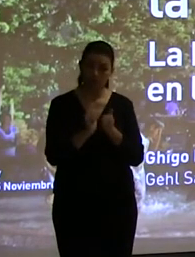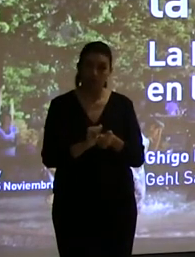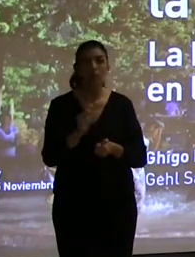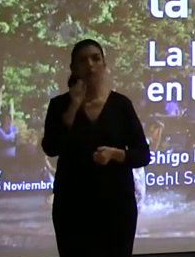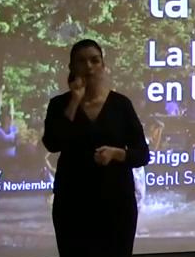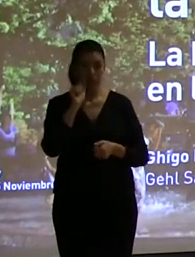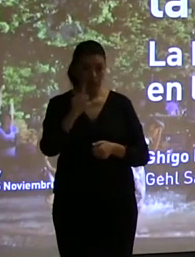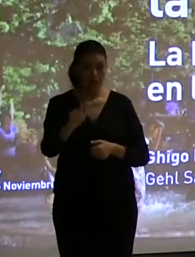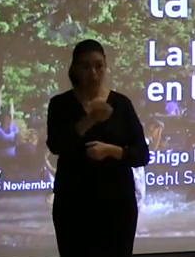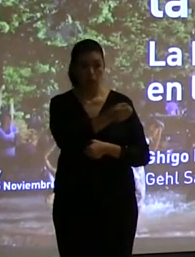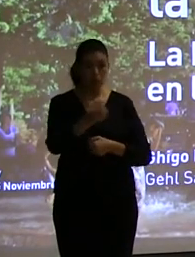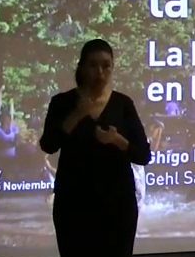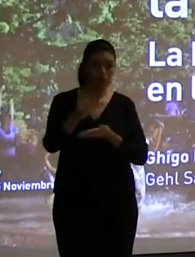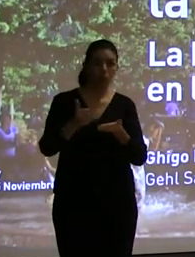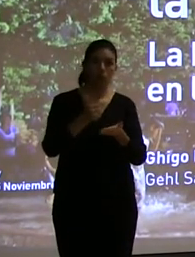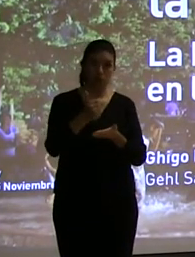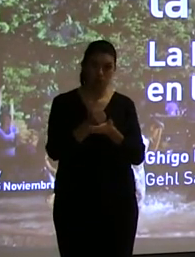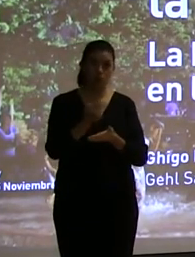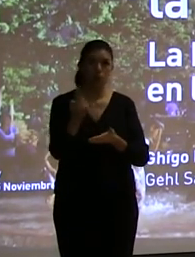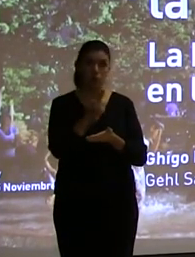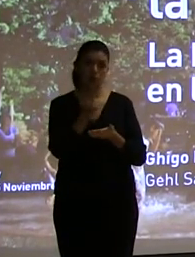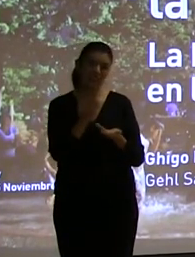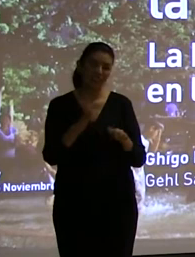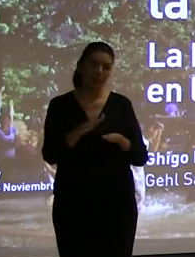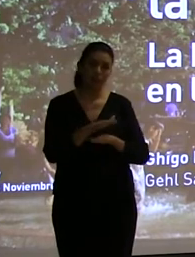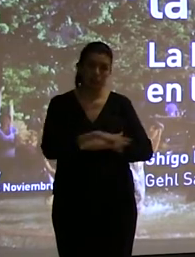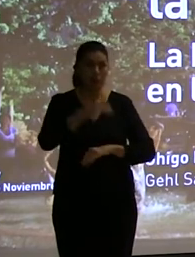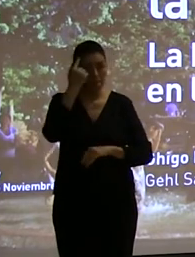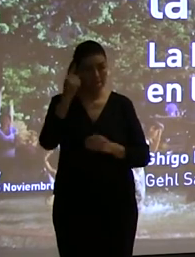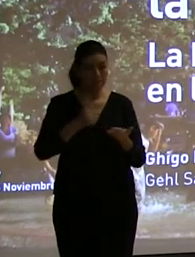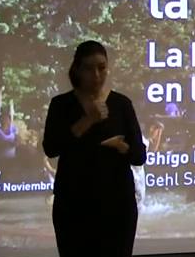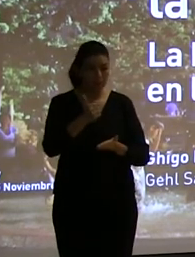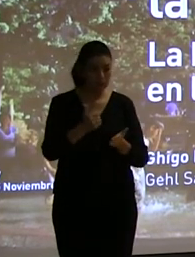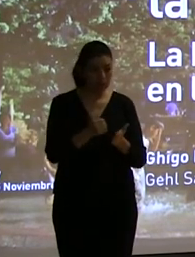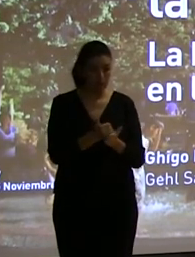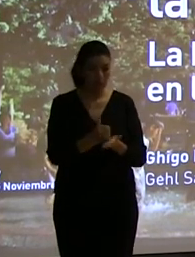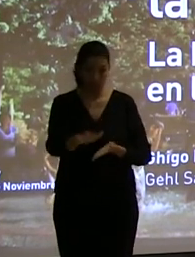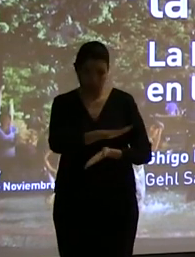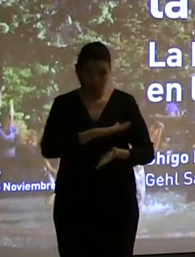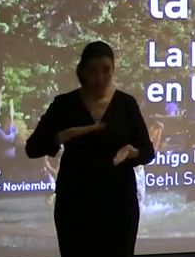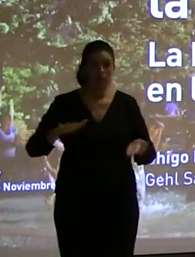ciudades más amigables con los peatones, los ciclistas, los humanos en general.